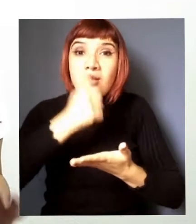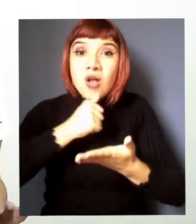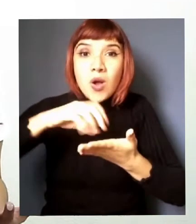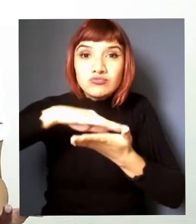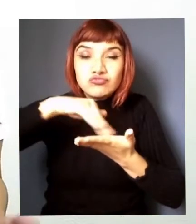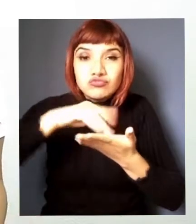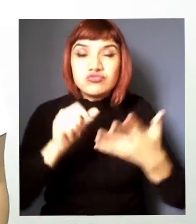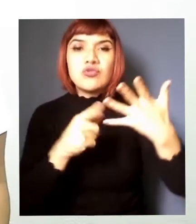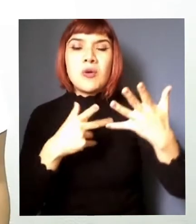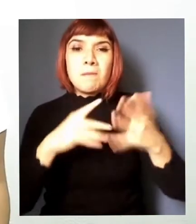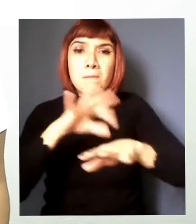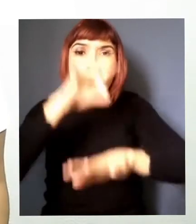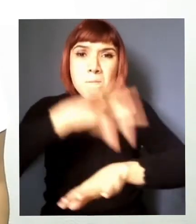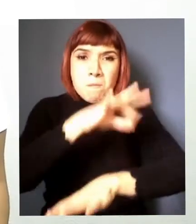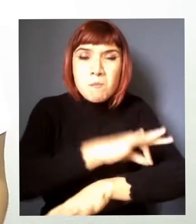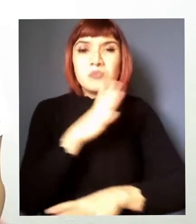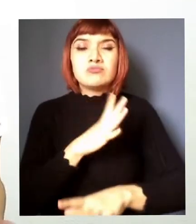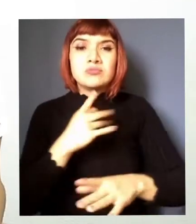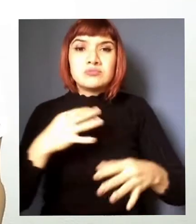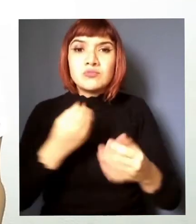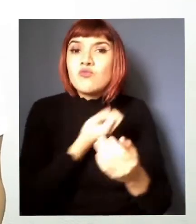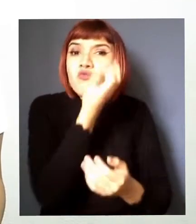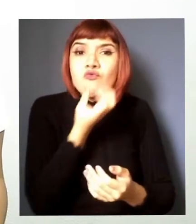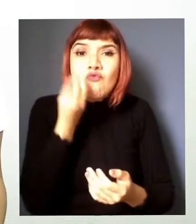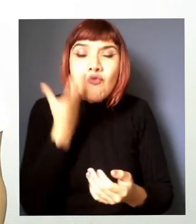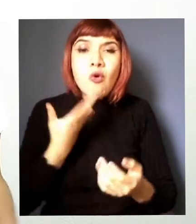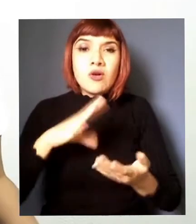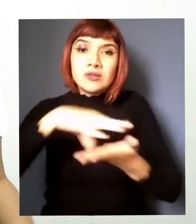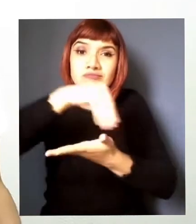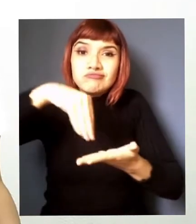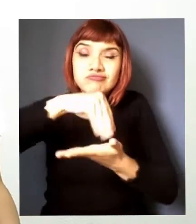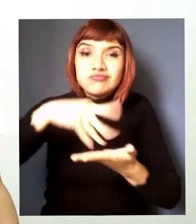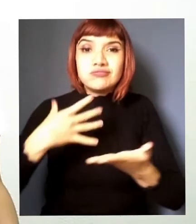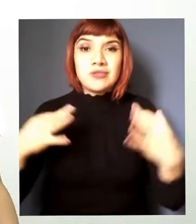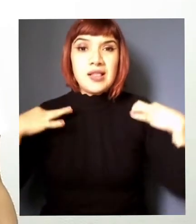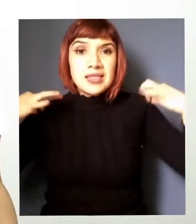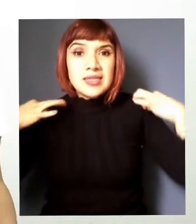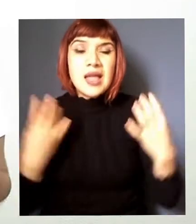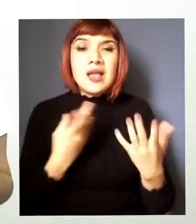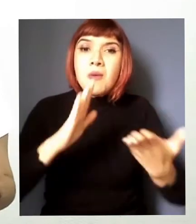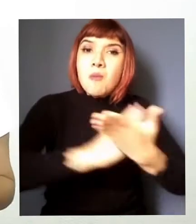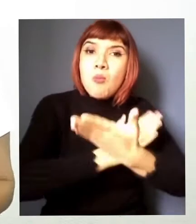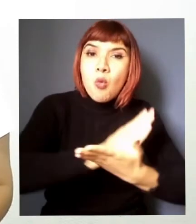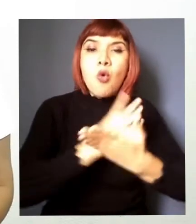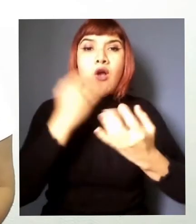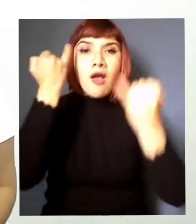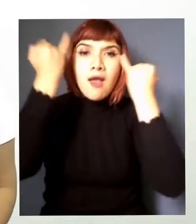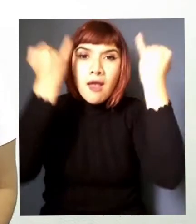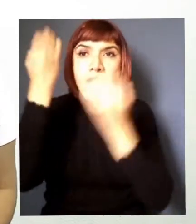flores de la tierra música e ingenio pues